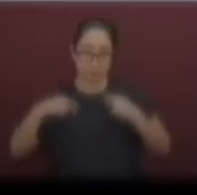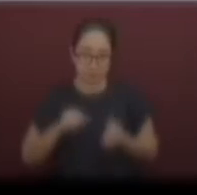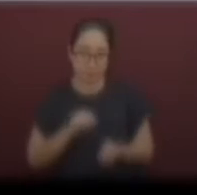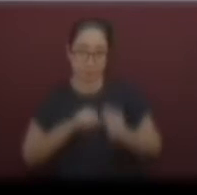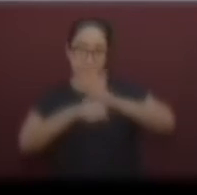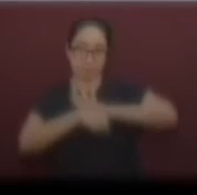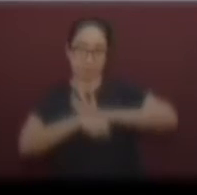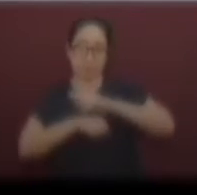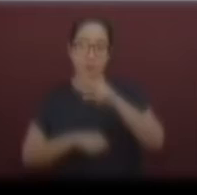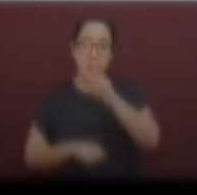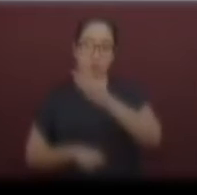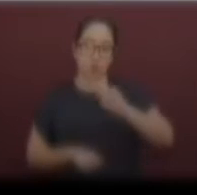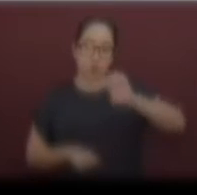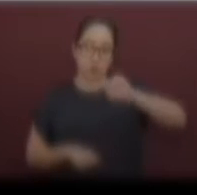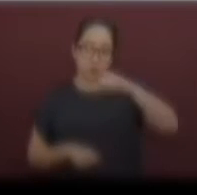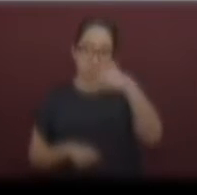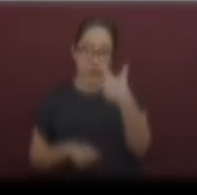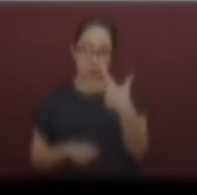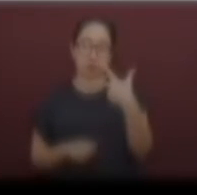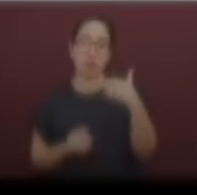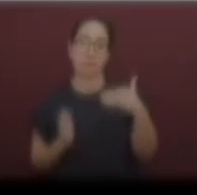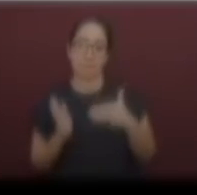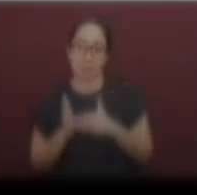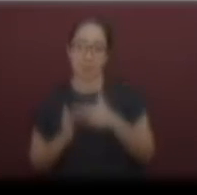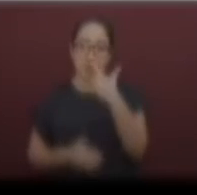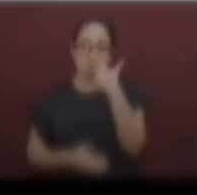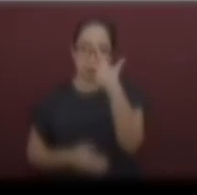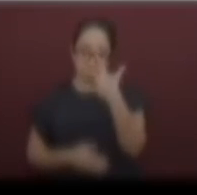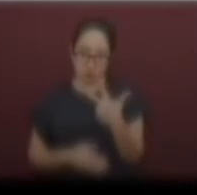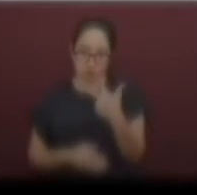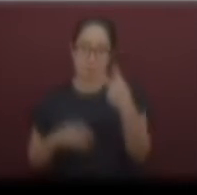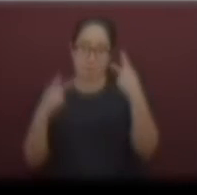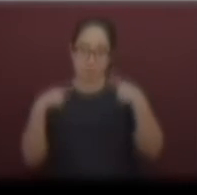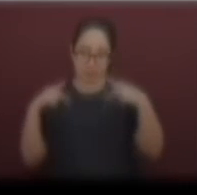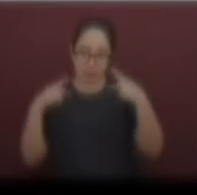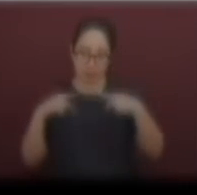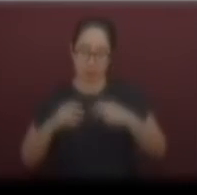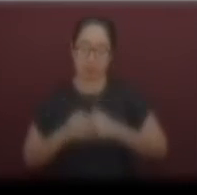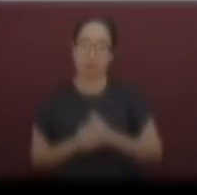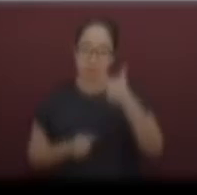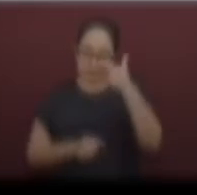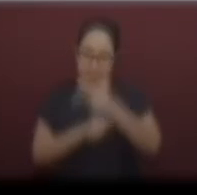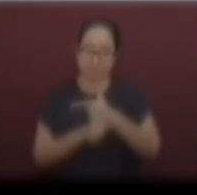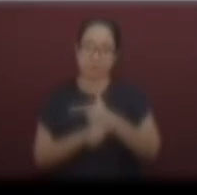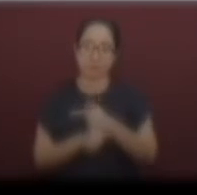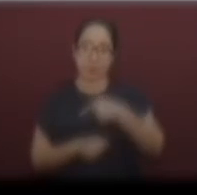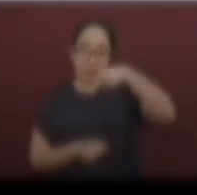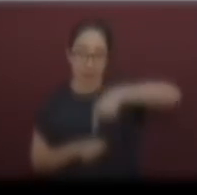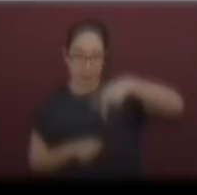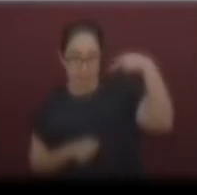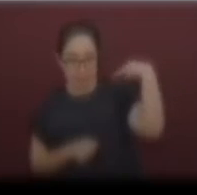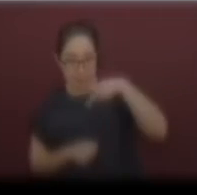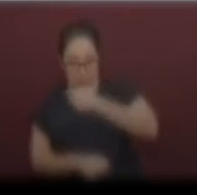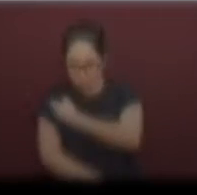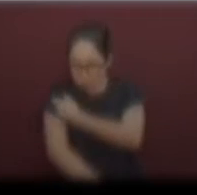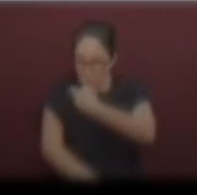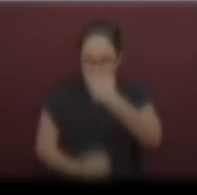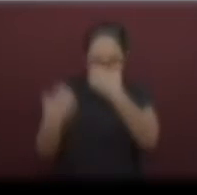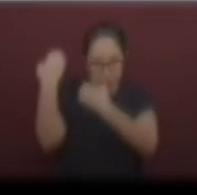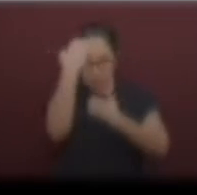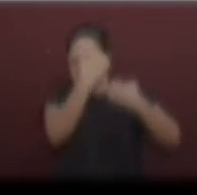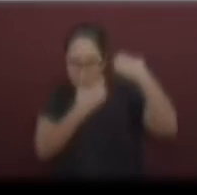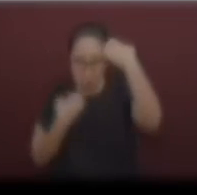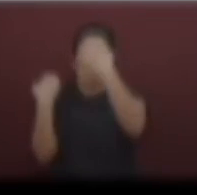268,008 casos positivos a COVID-19. En el estado, los casos estudiados son